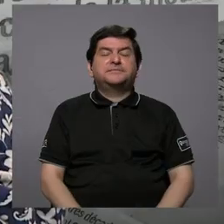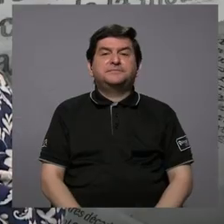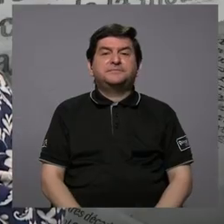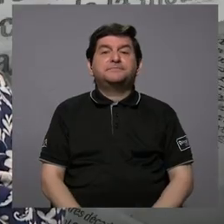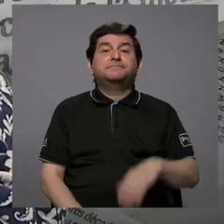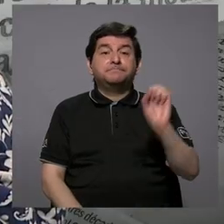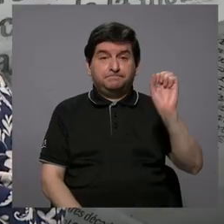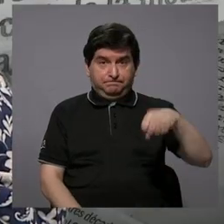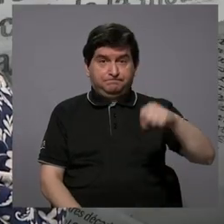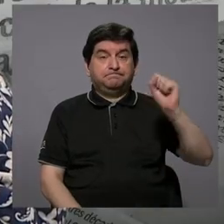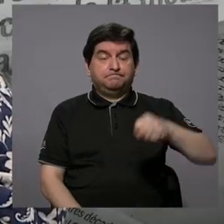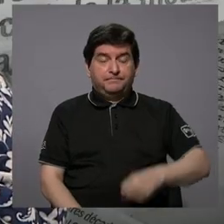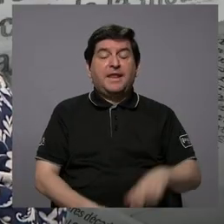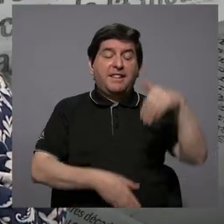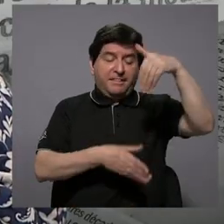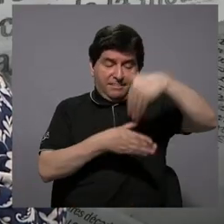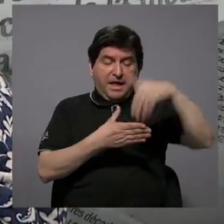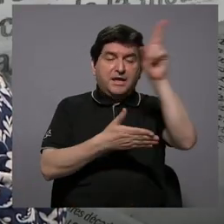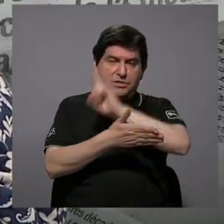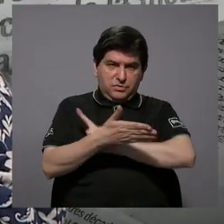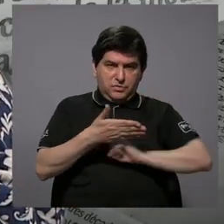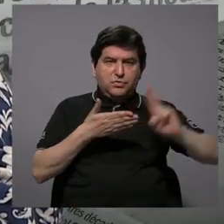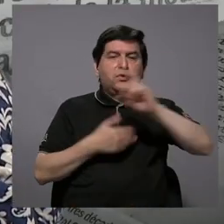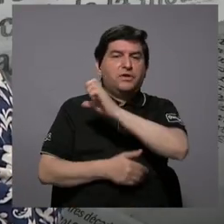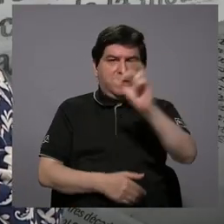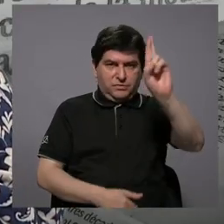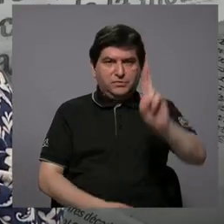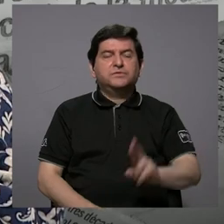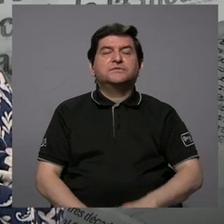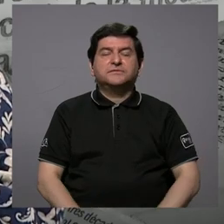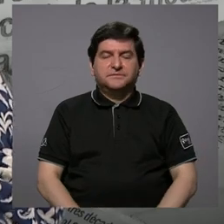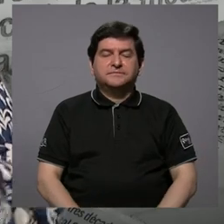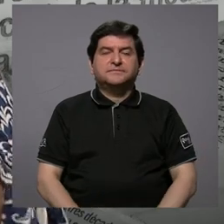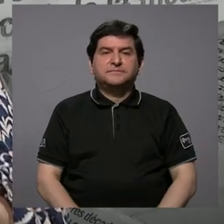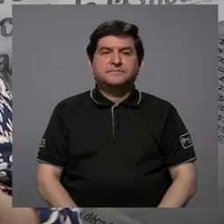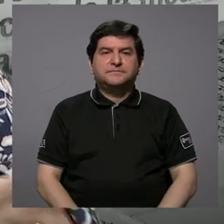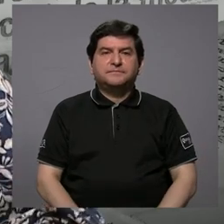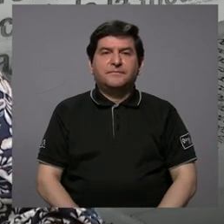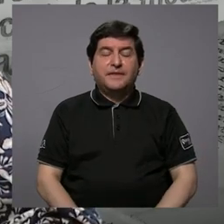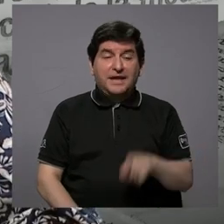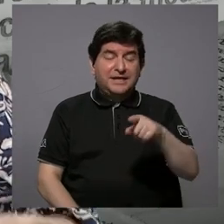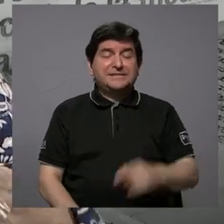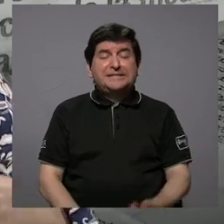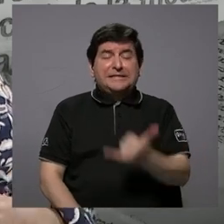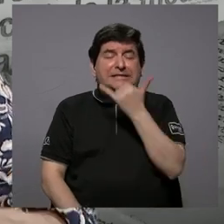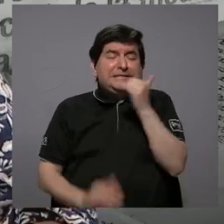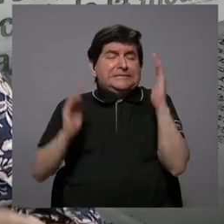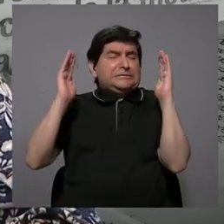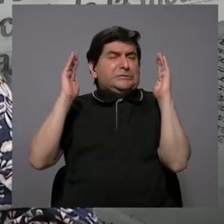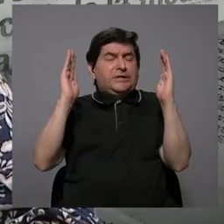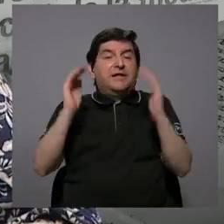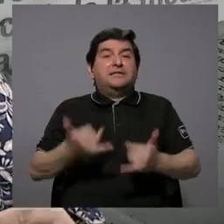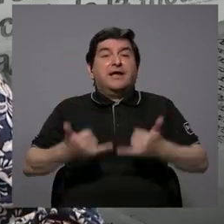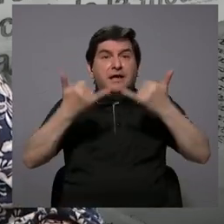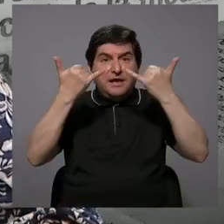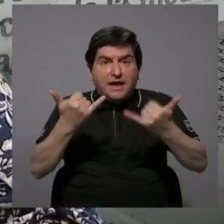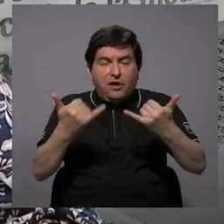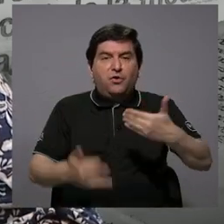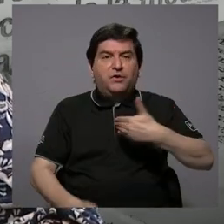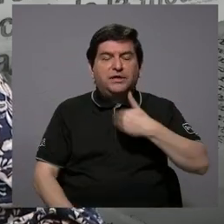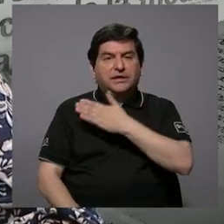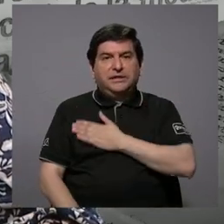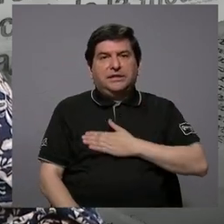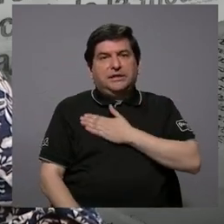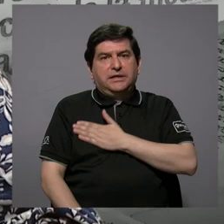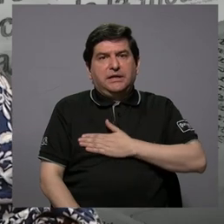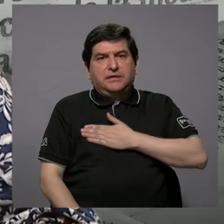hablando a lo interno de la Universidad de Costa Rica, que fue un grave error y por eso hoy recibimos la